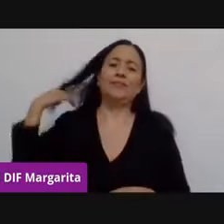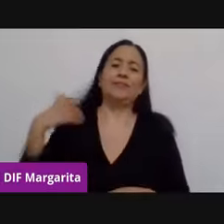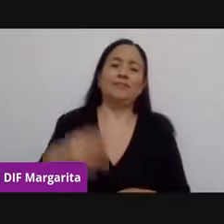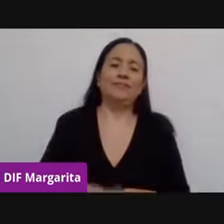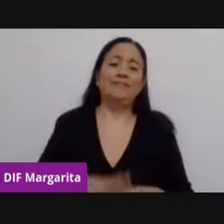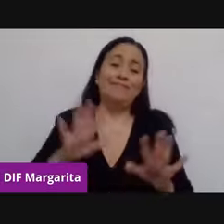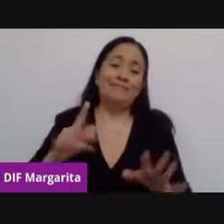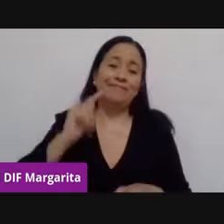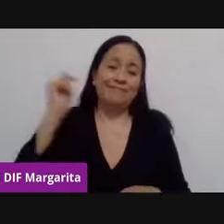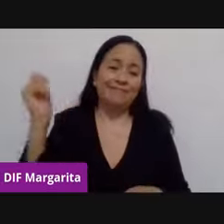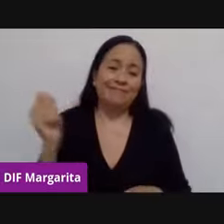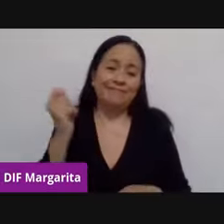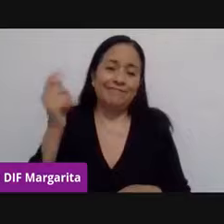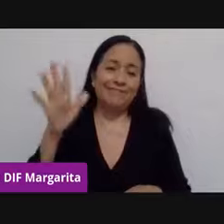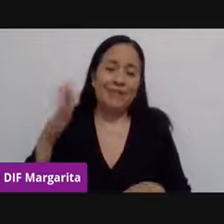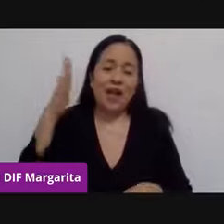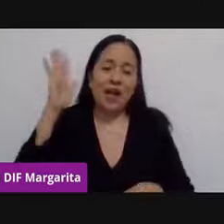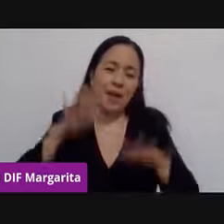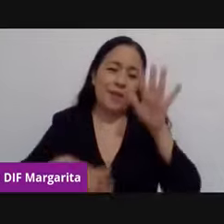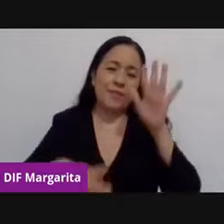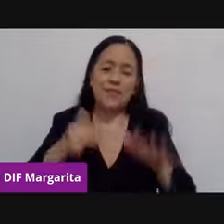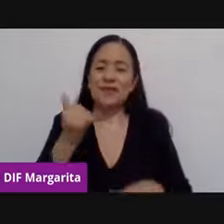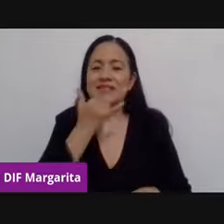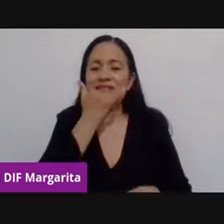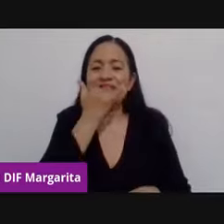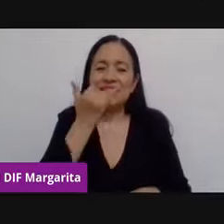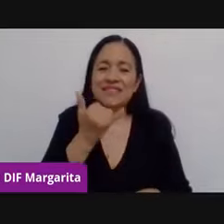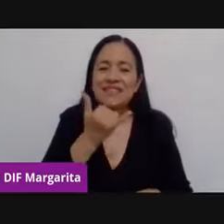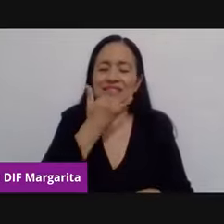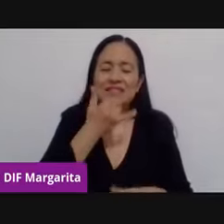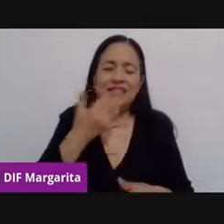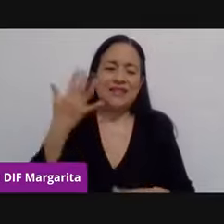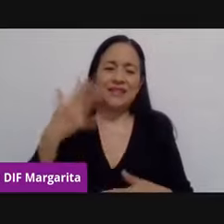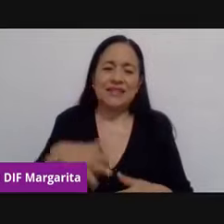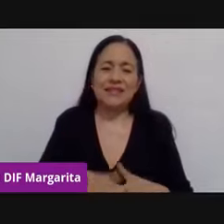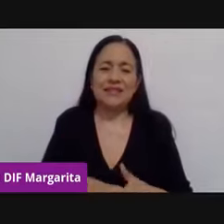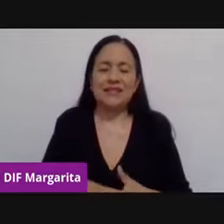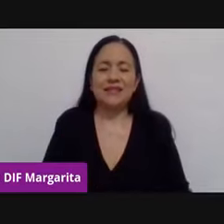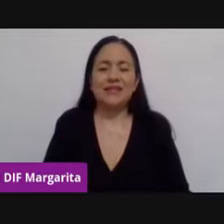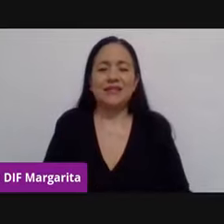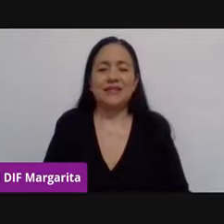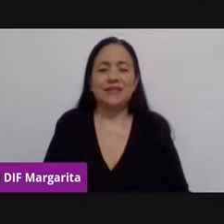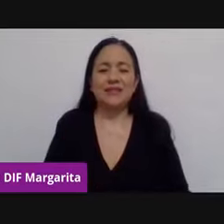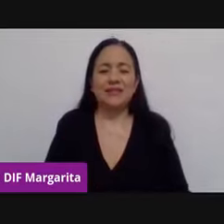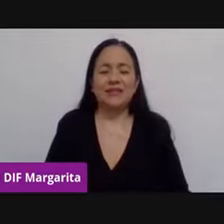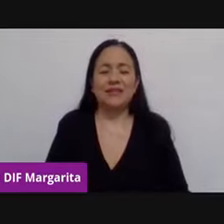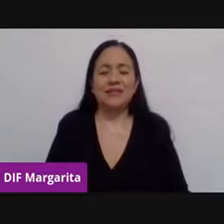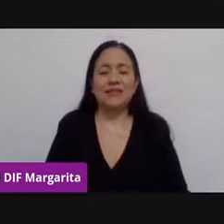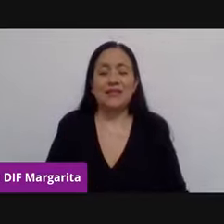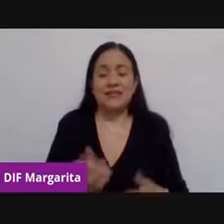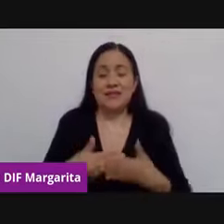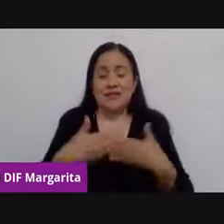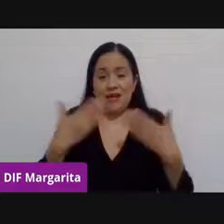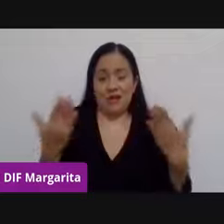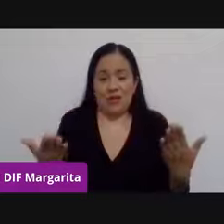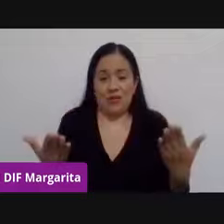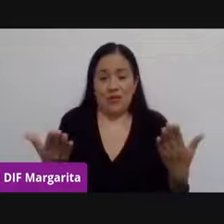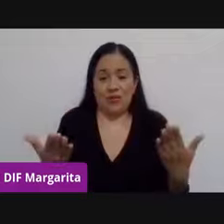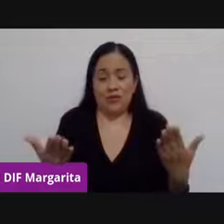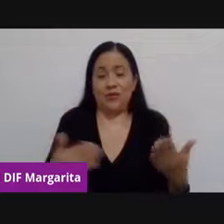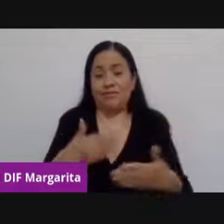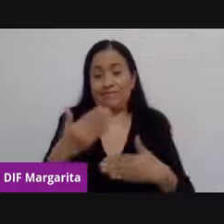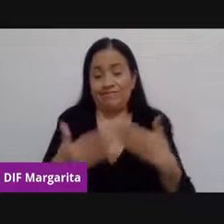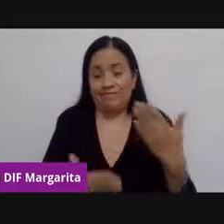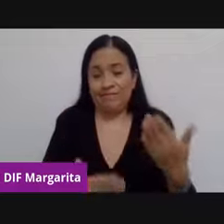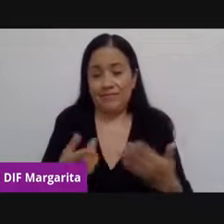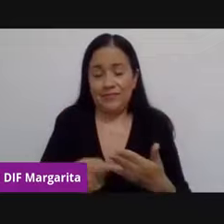la tecnología. La nos juega, nos juega la ruda, la ruda, la ruda. Y me voy a permitir presentar, porque no di los